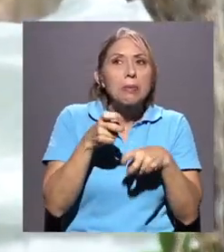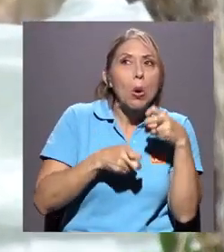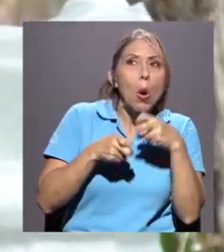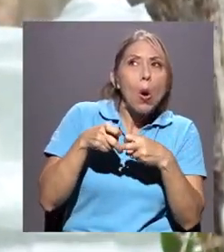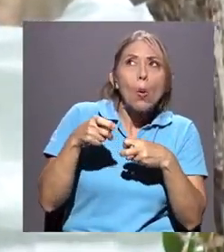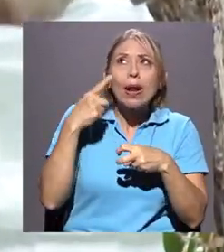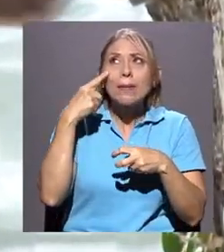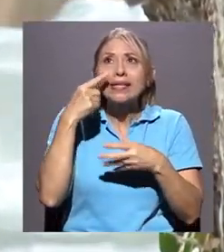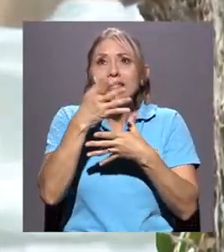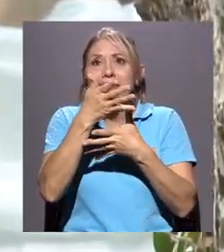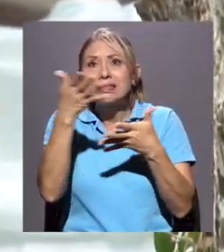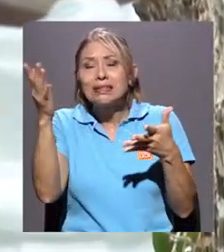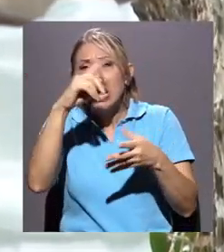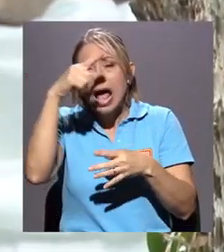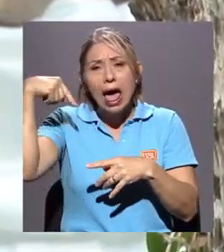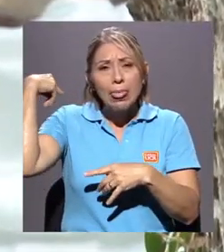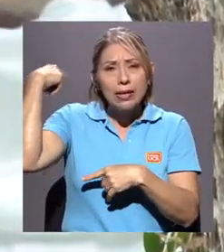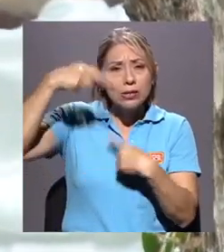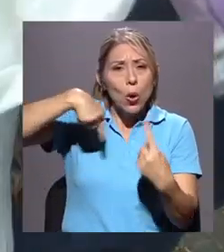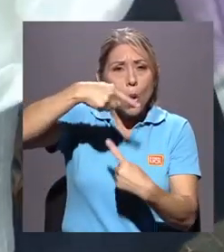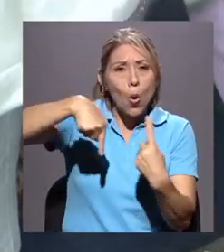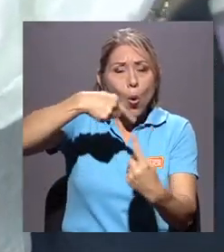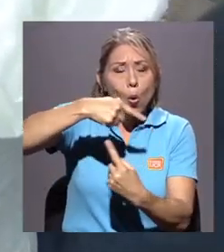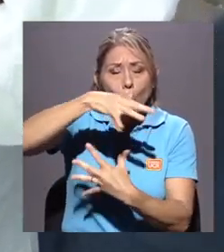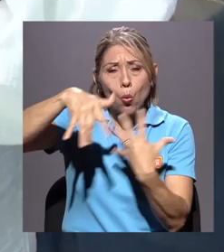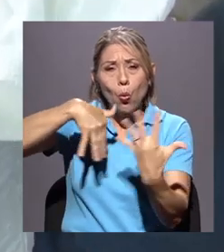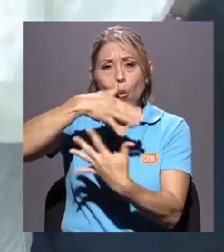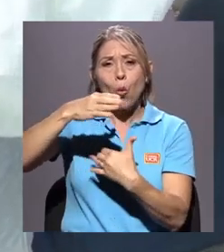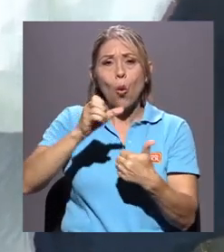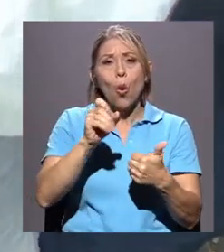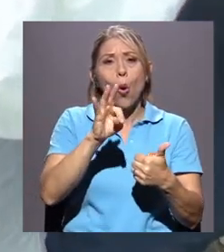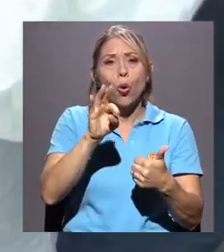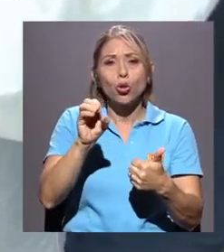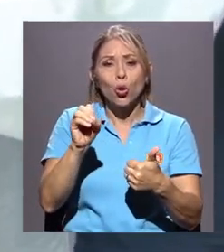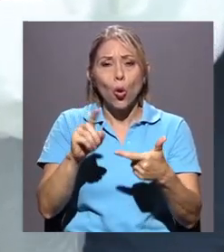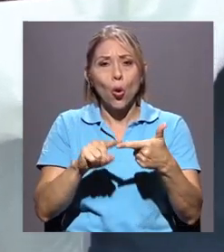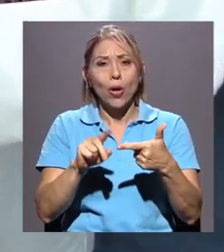debido al impacto del huracán Oto y la tormenta Neite en años recientes.